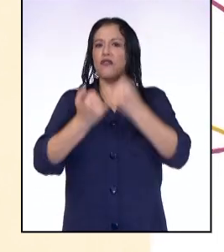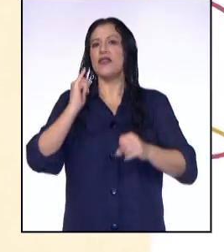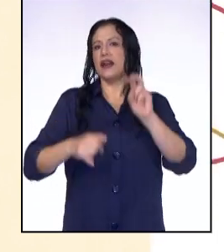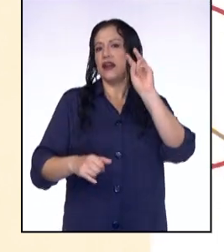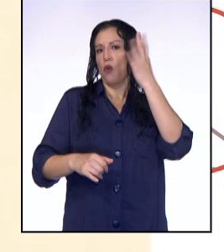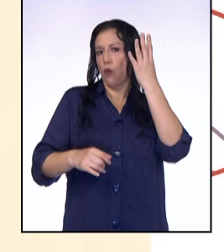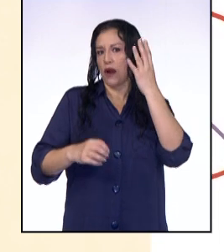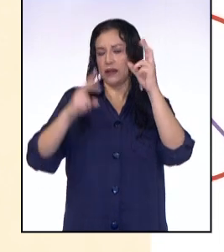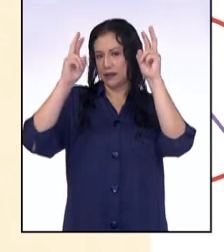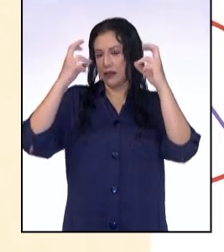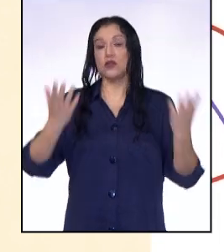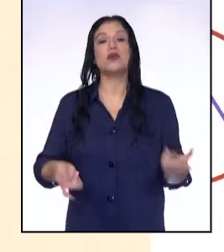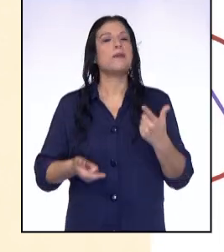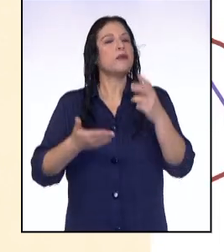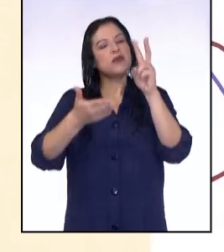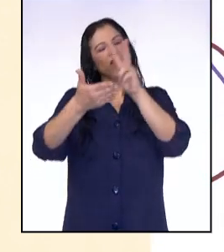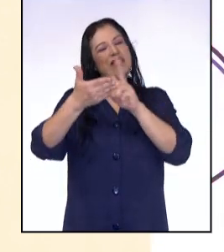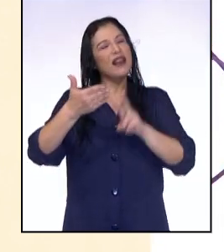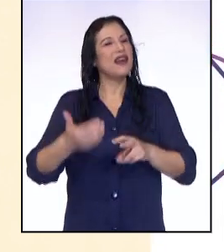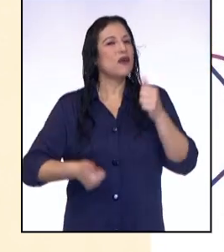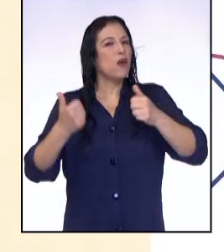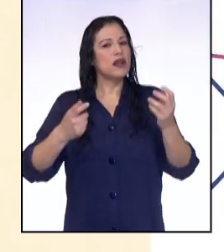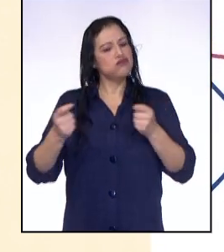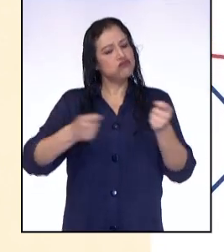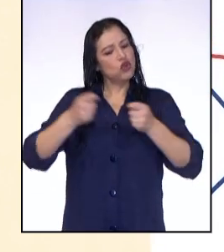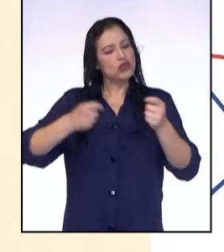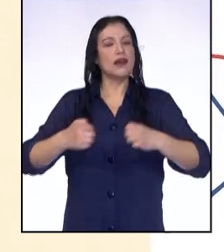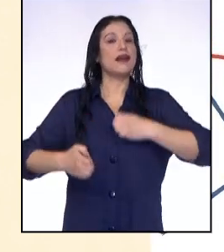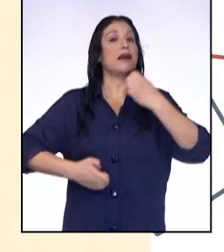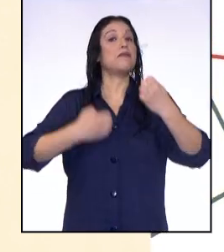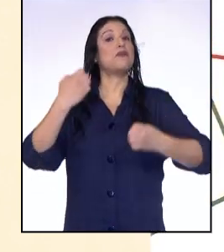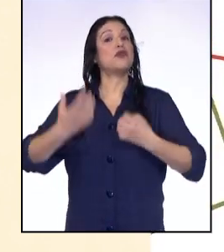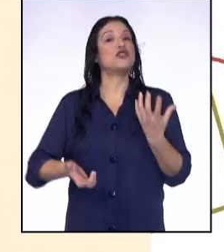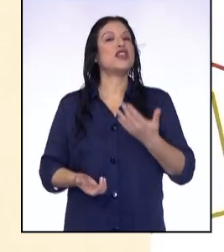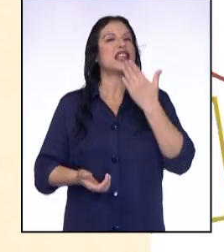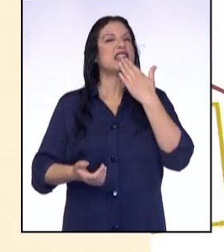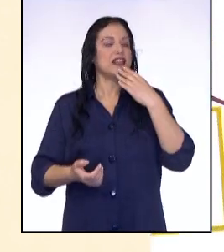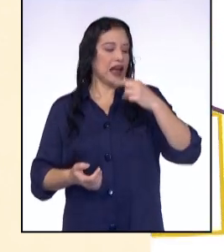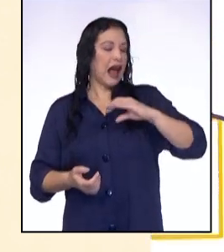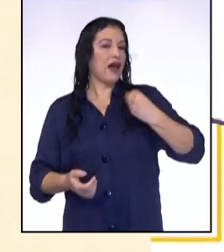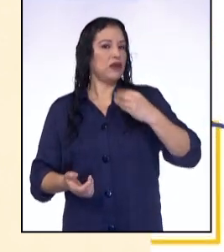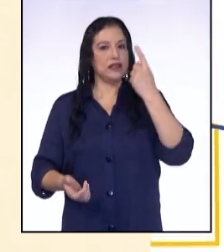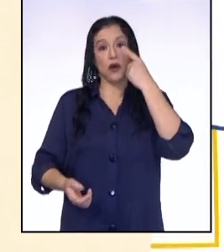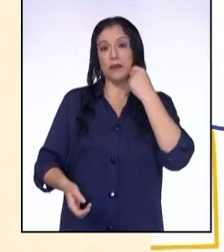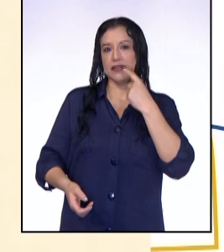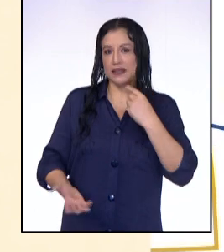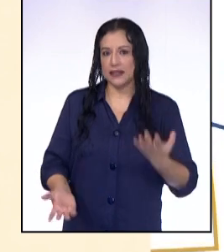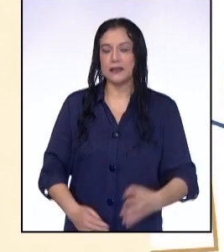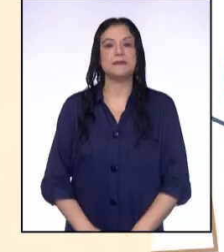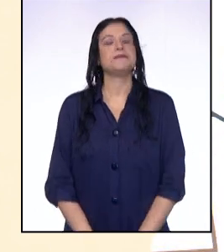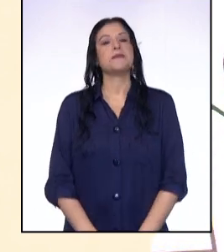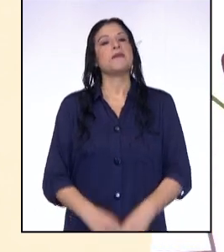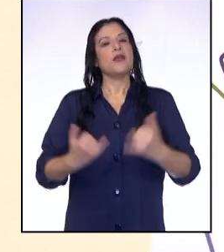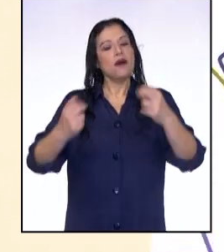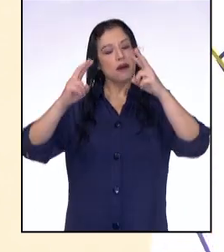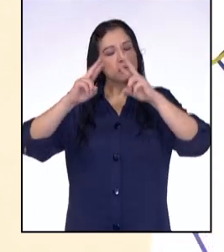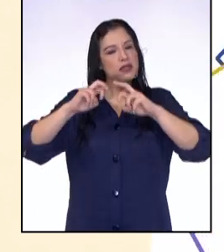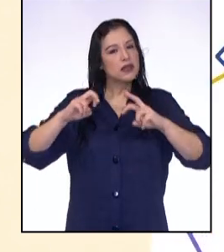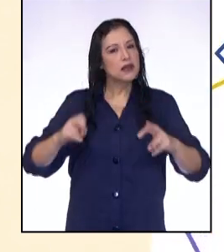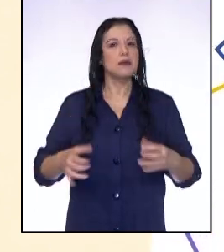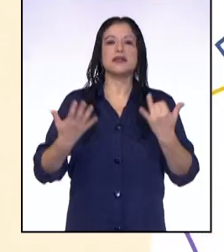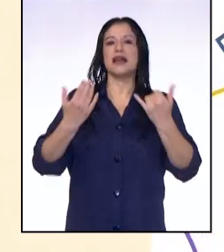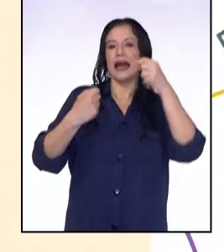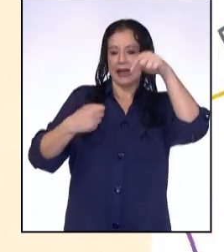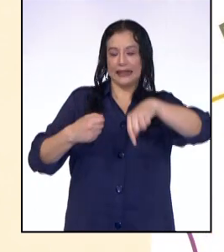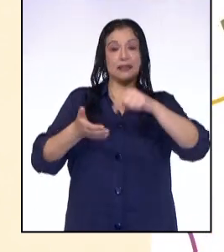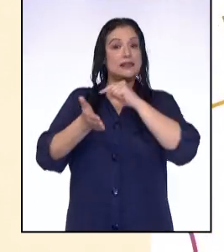la cuarta lectura, pudimos reflexionar sobre la regulación de emociones en las y los adolescentes. Vamos a revisar lo que corresponde